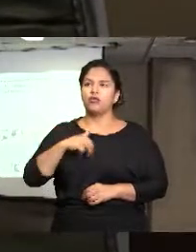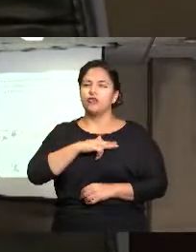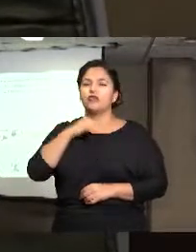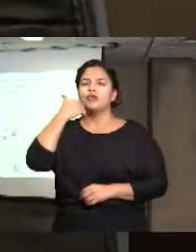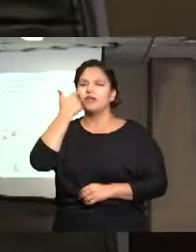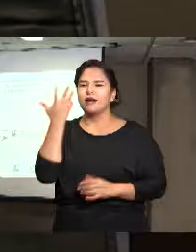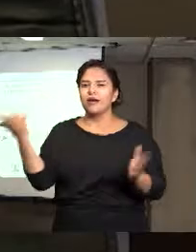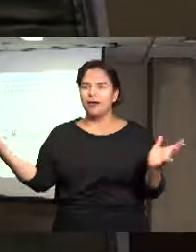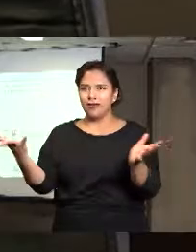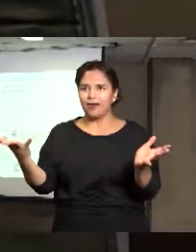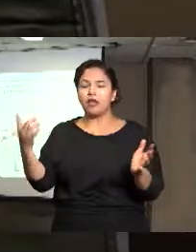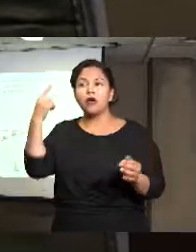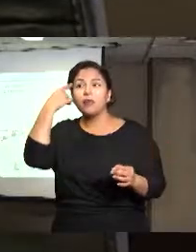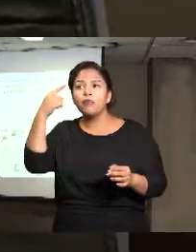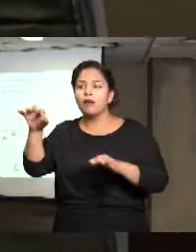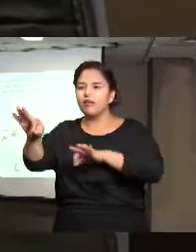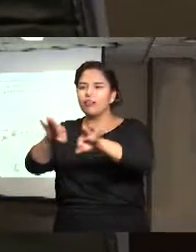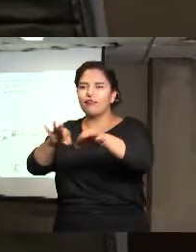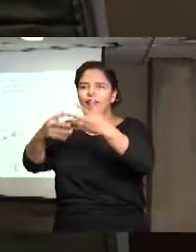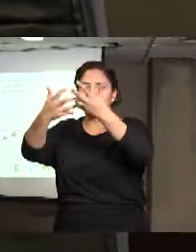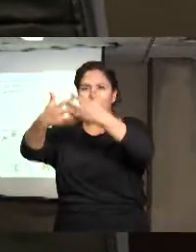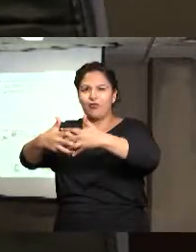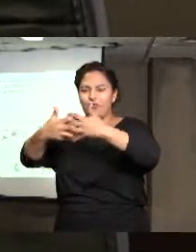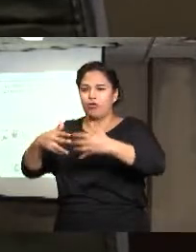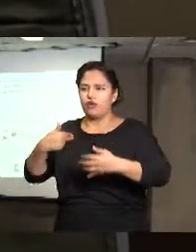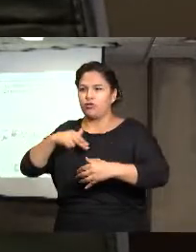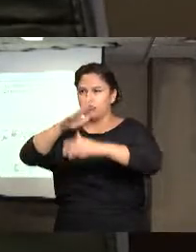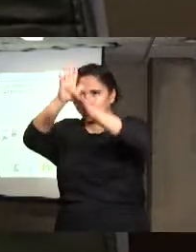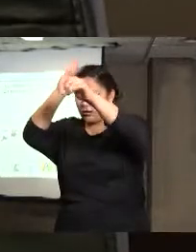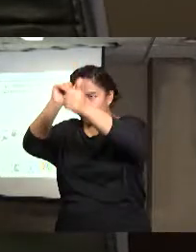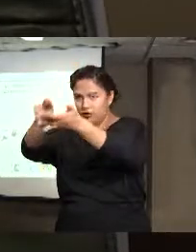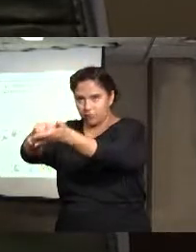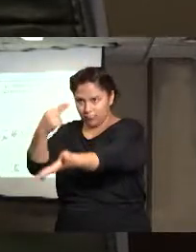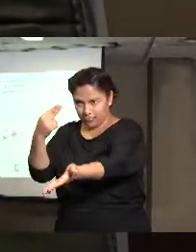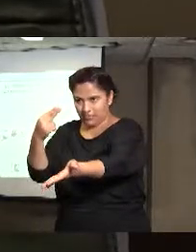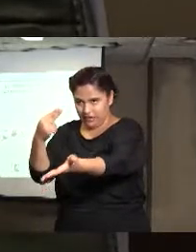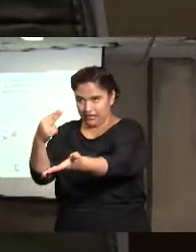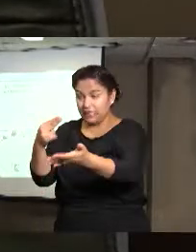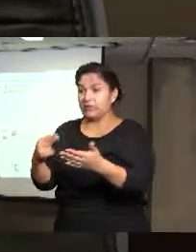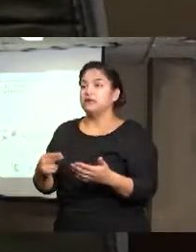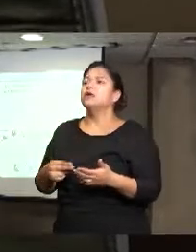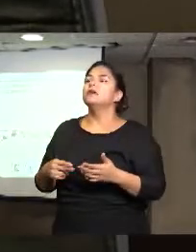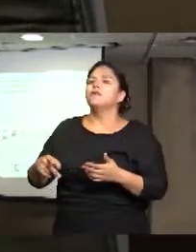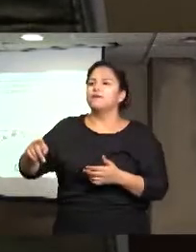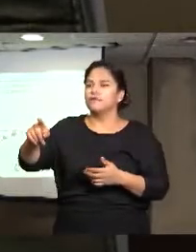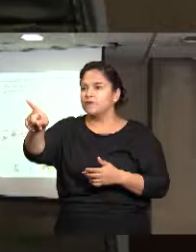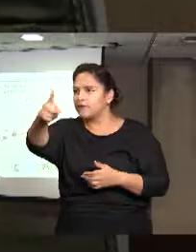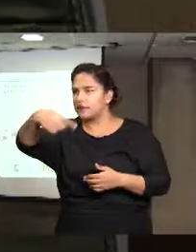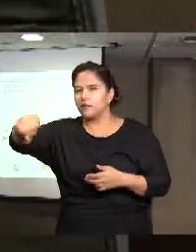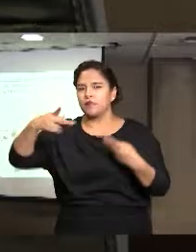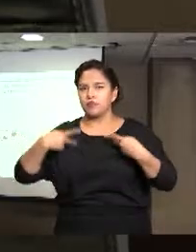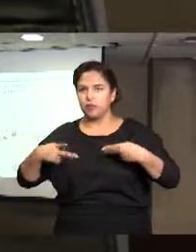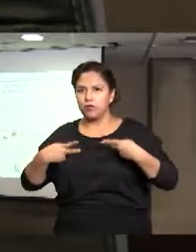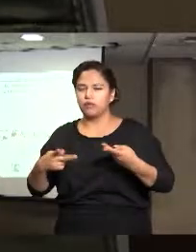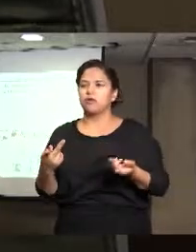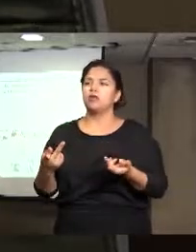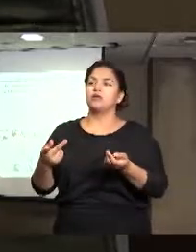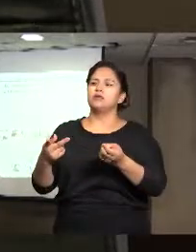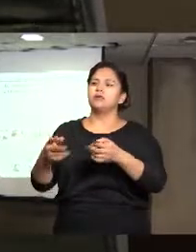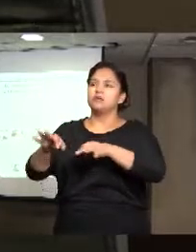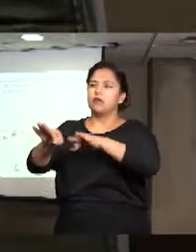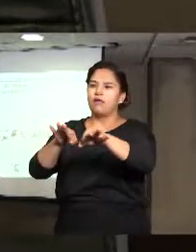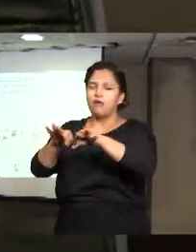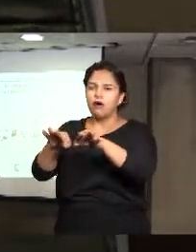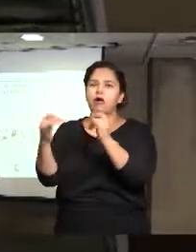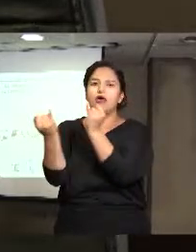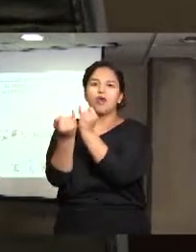en las empresas donde tenemos contrato colectivo de trabajo, estamos involucrando a los agremiados, a sus hijos, a